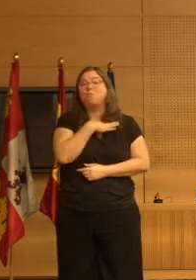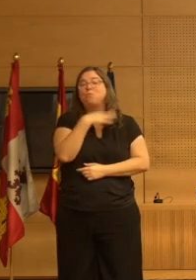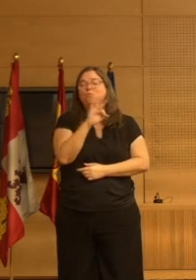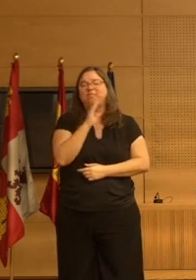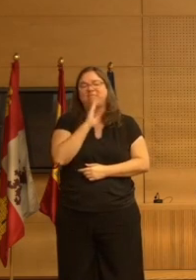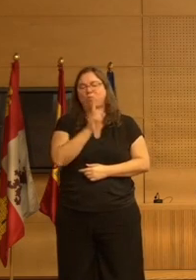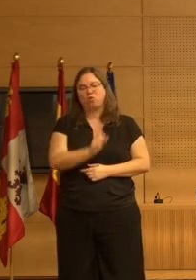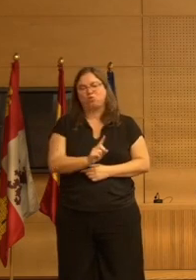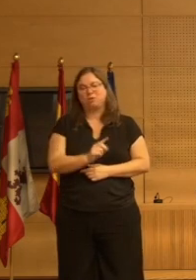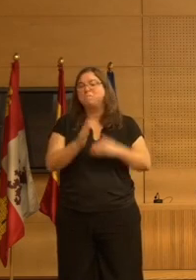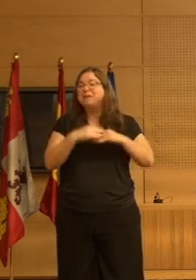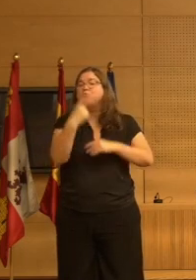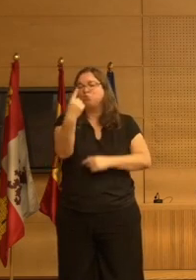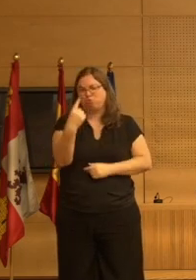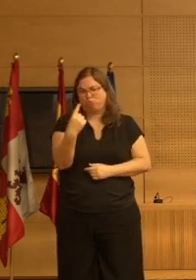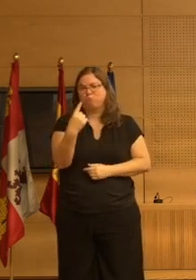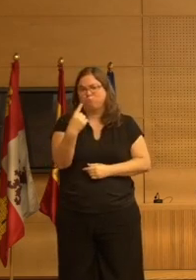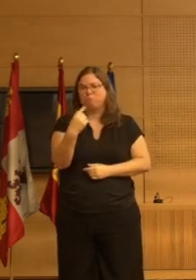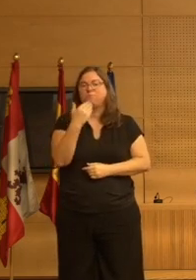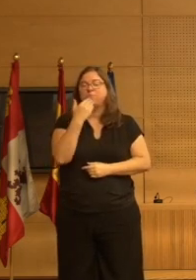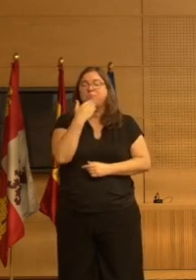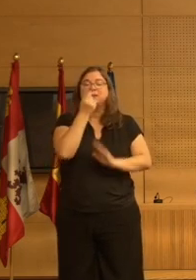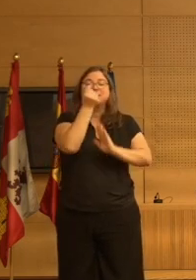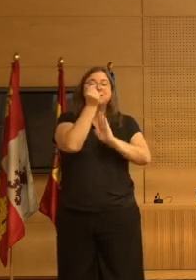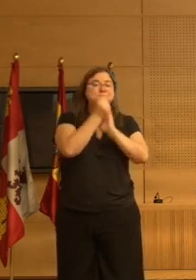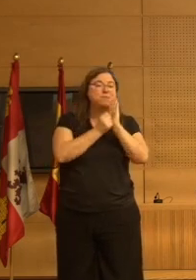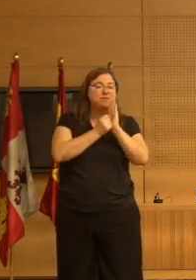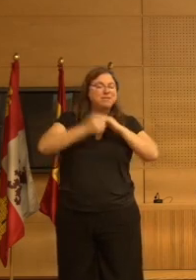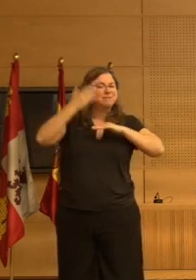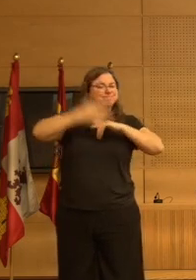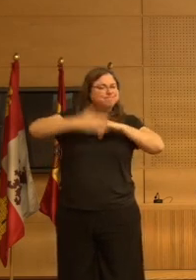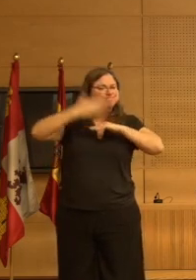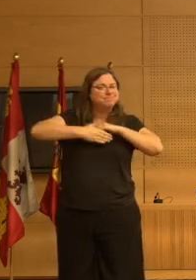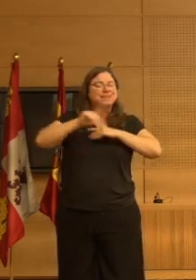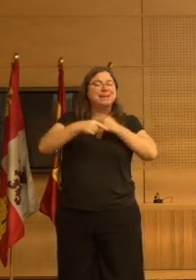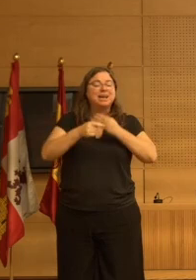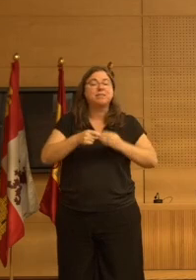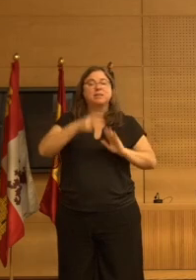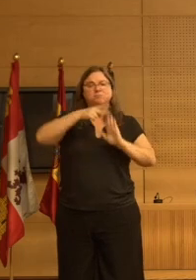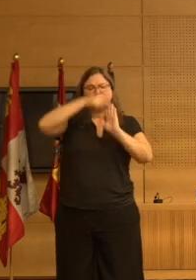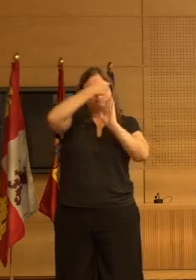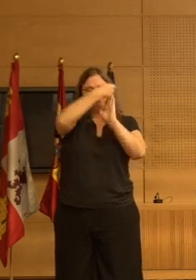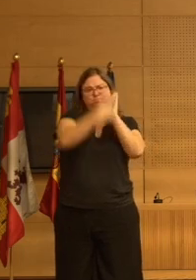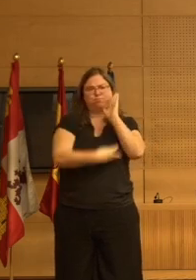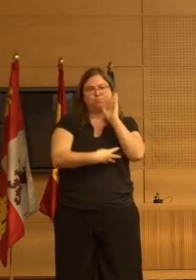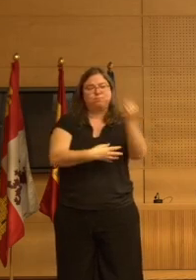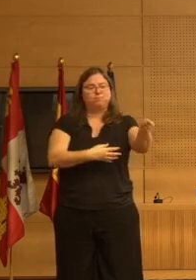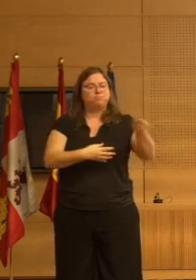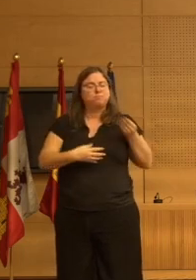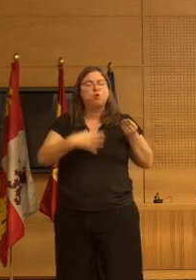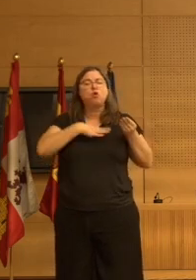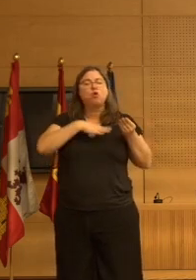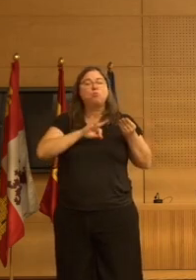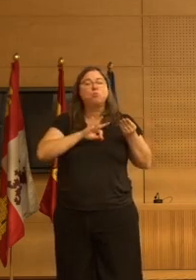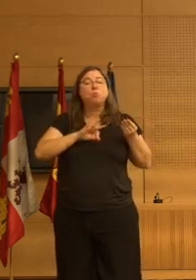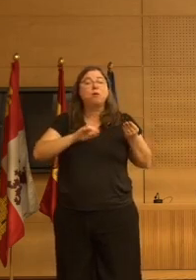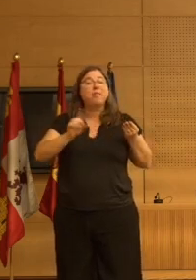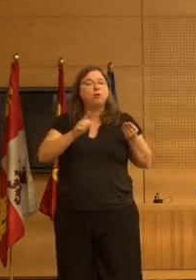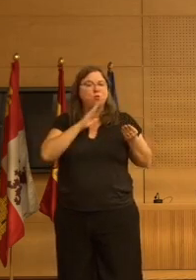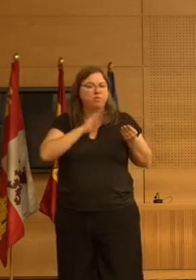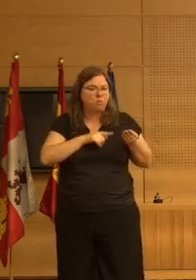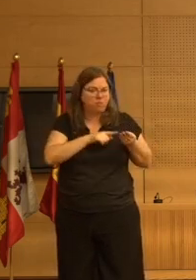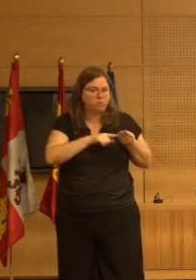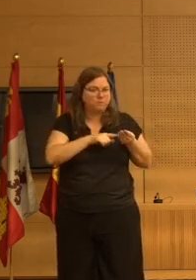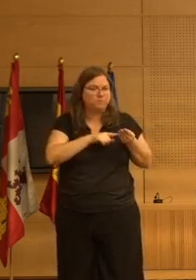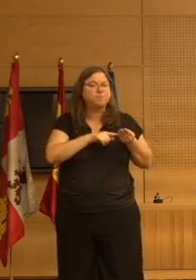inapropiado estas guías de prescripción realmente lo que hacen es te dan una lista enorme de posibles fármacos potencialmente